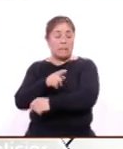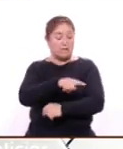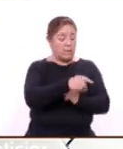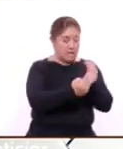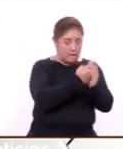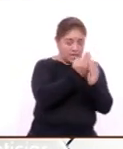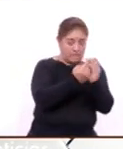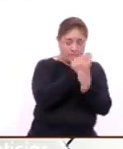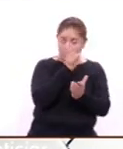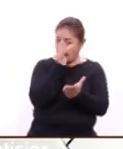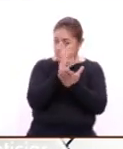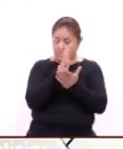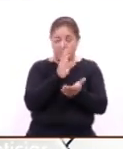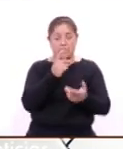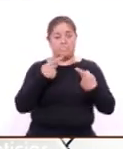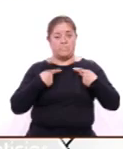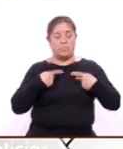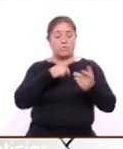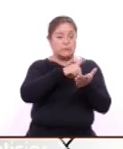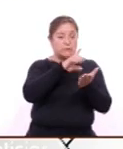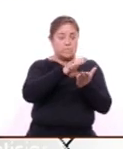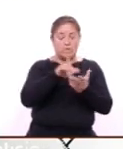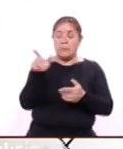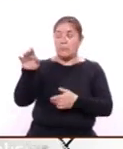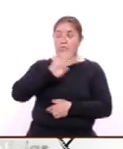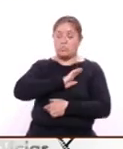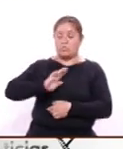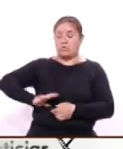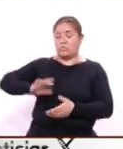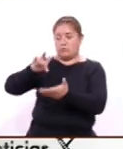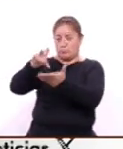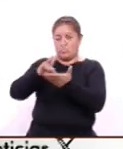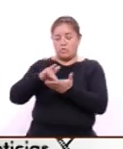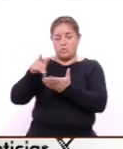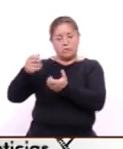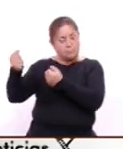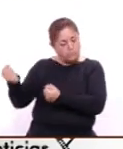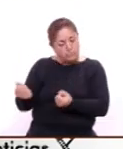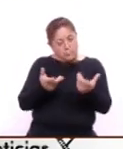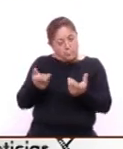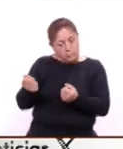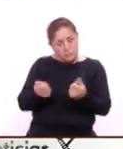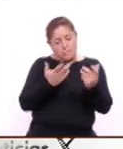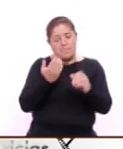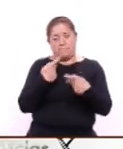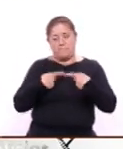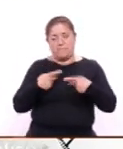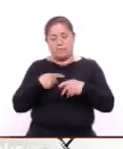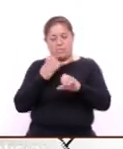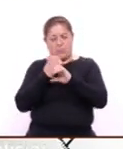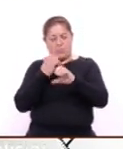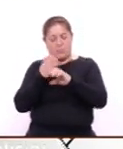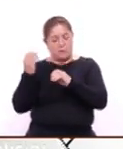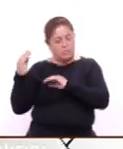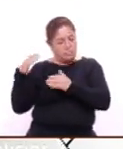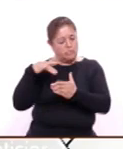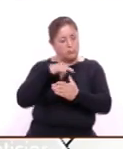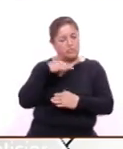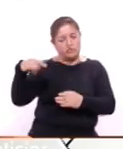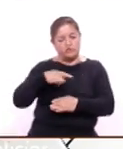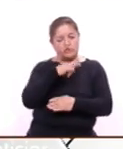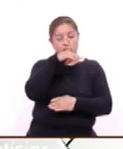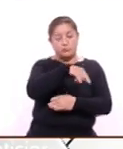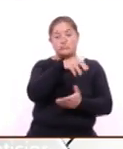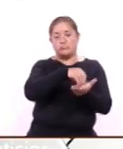personas con discapacidad porque los municipios nos apoyan llevando a las personas, entonces ya tenemos como una agenda digamos así